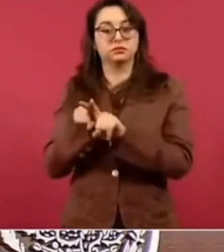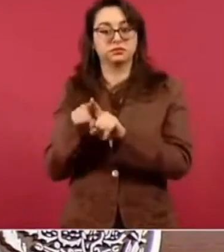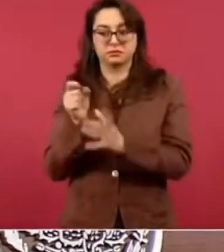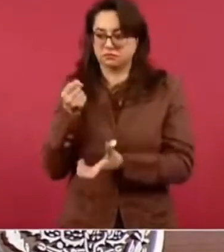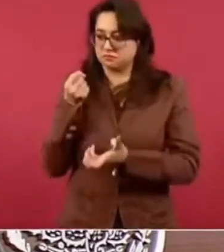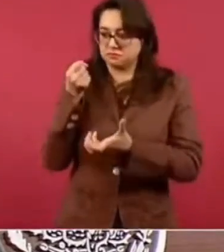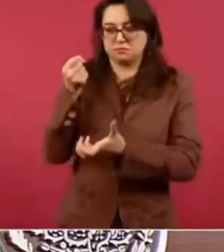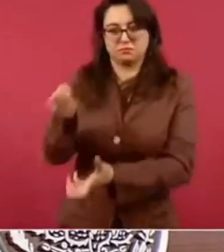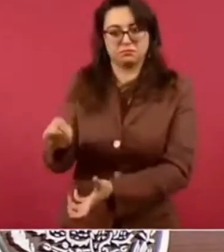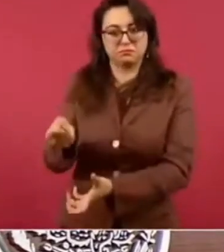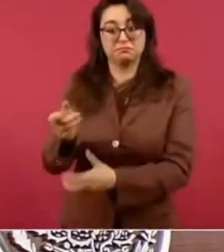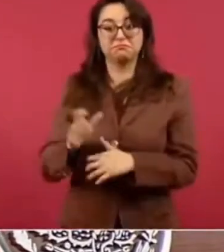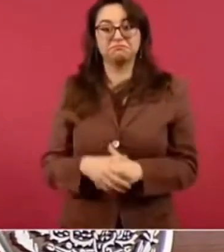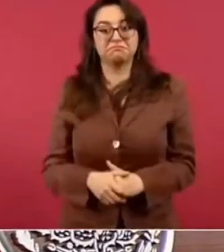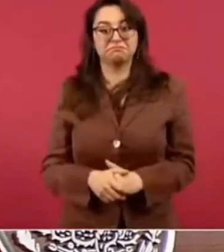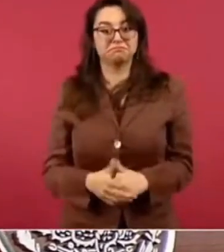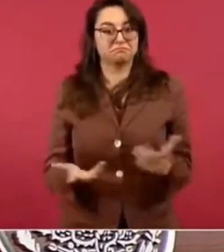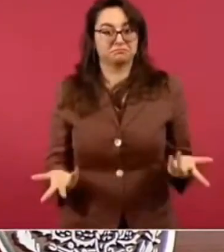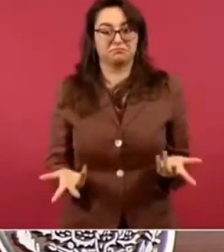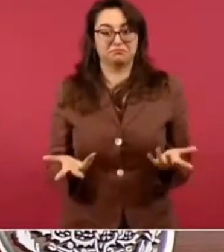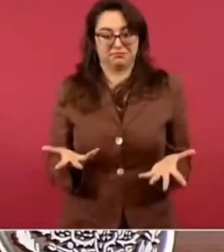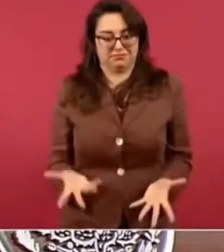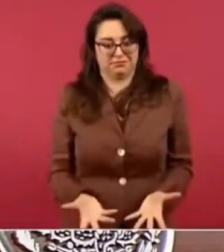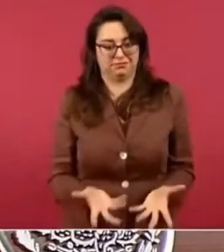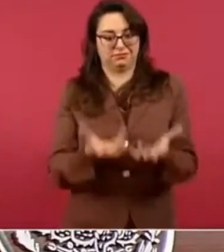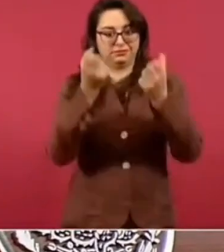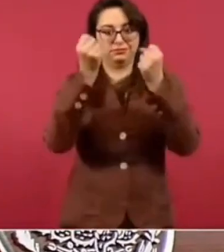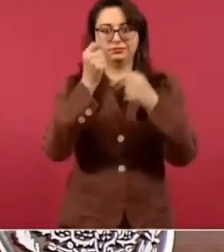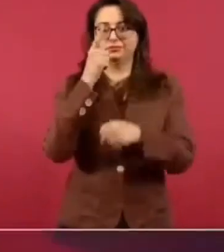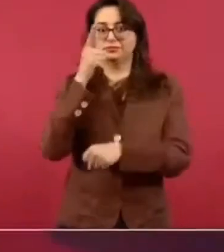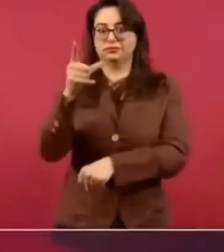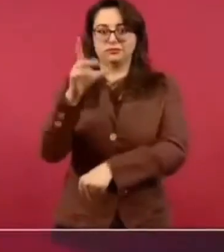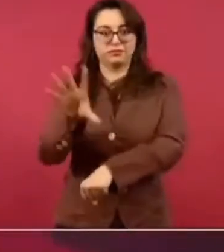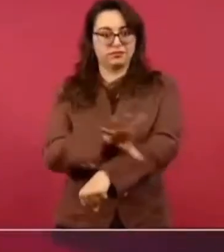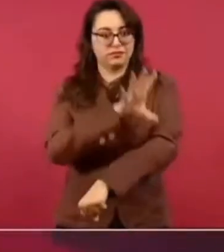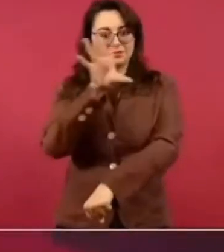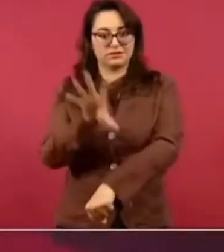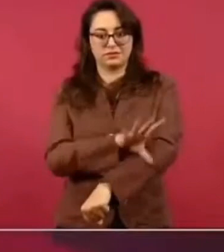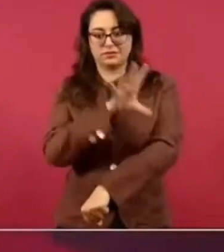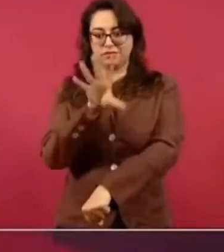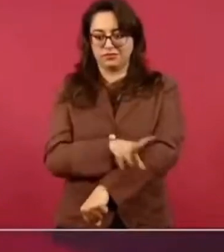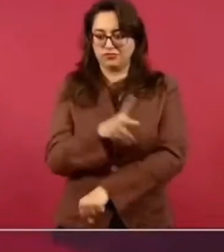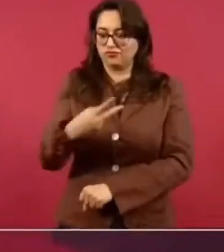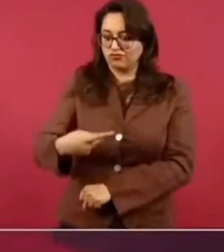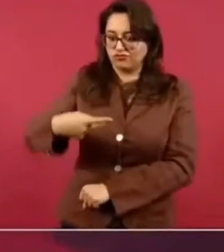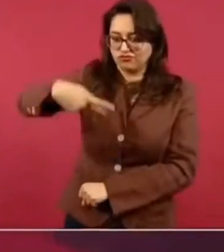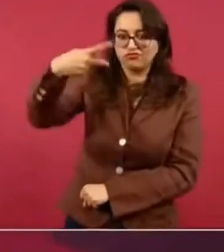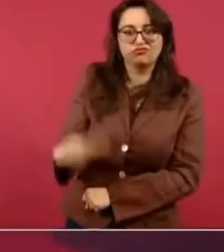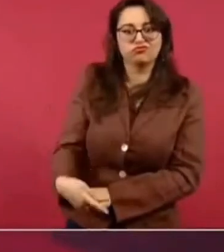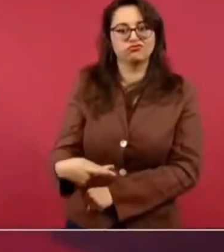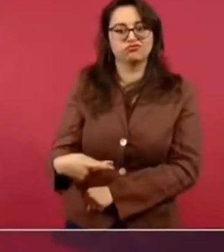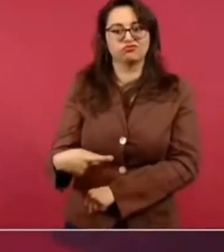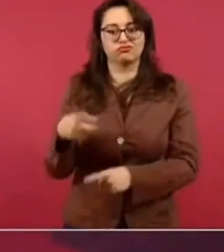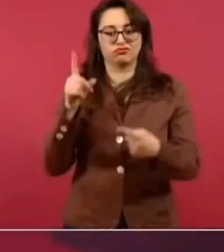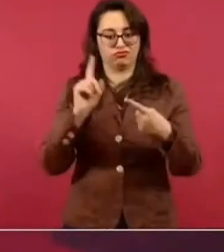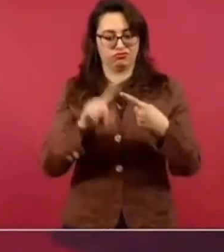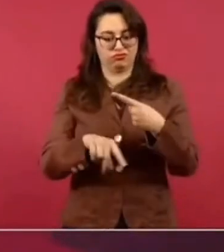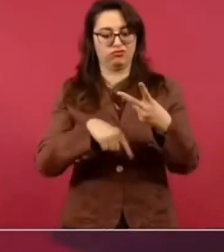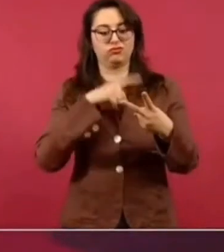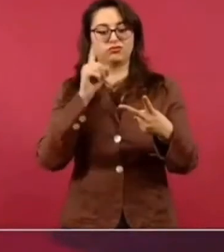bueno, ya salimos en el caso de Pemex vamos muy bien, vamos hacia la